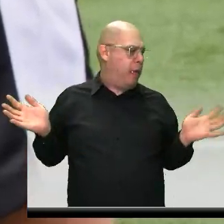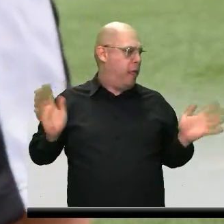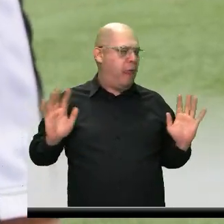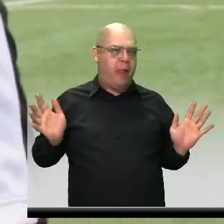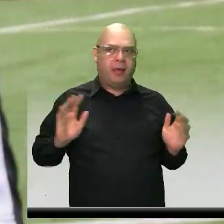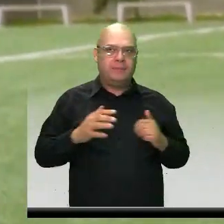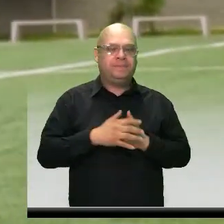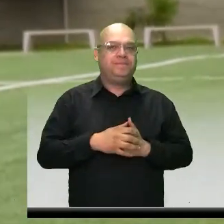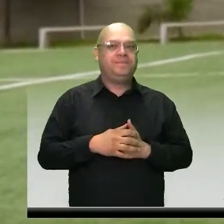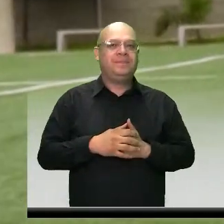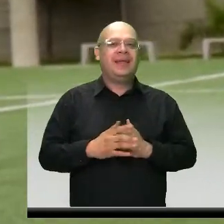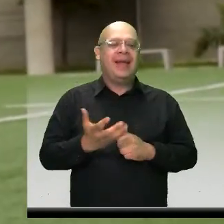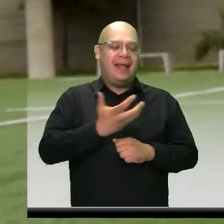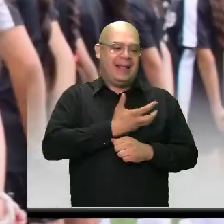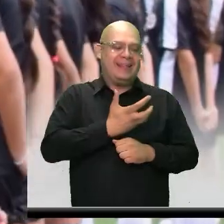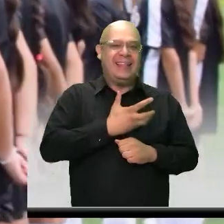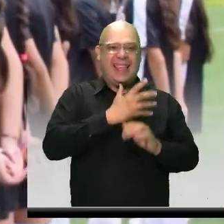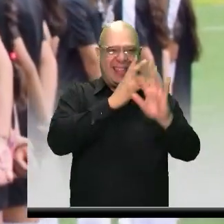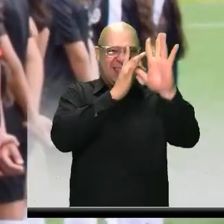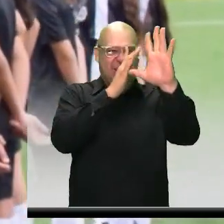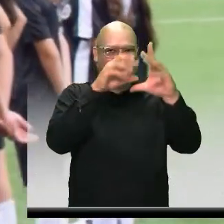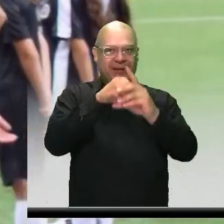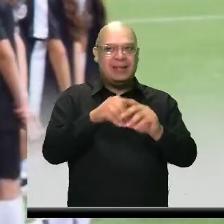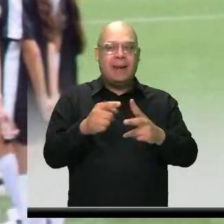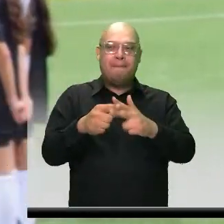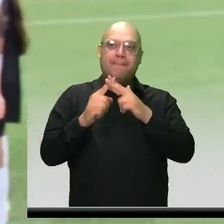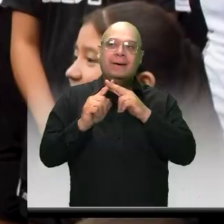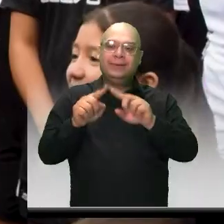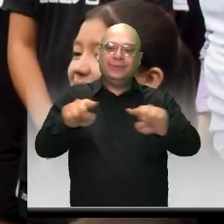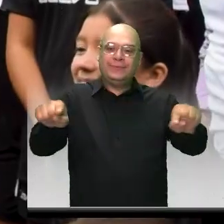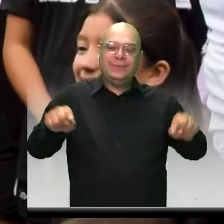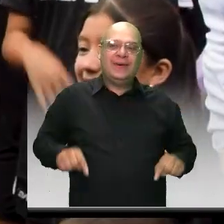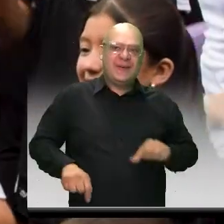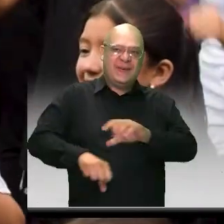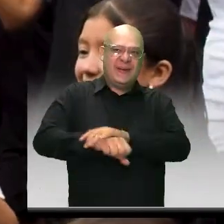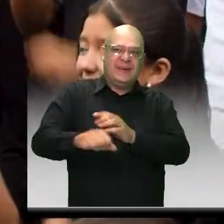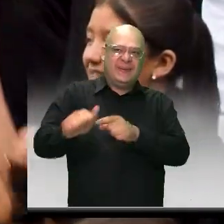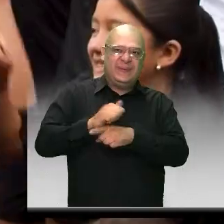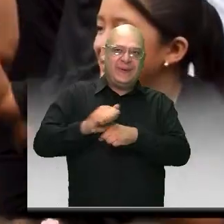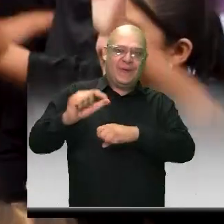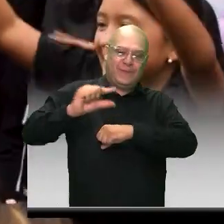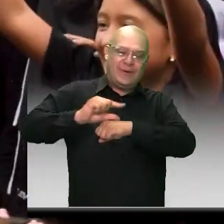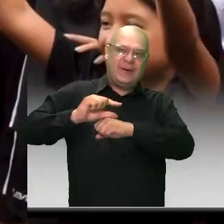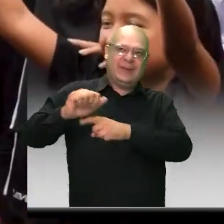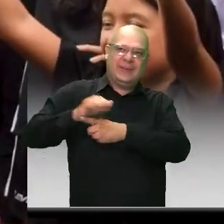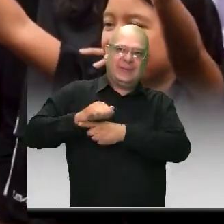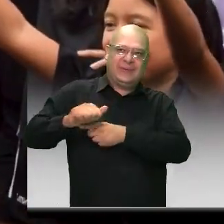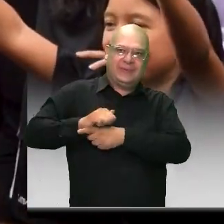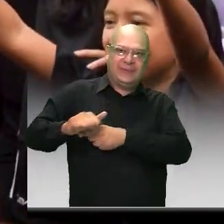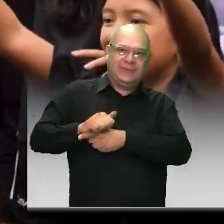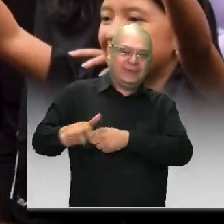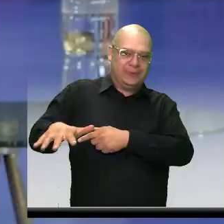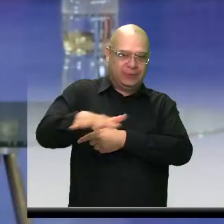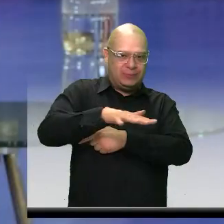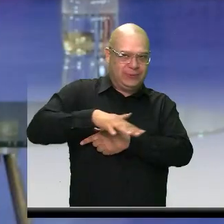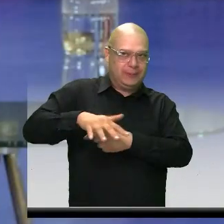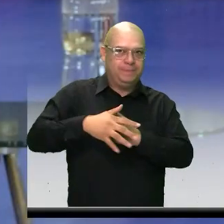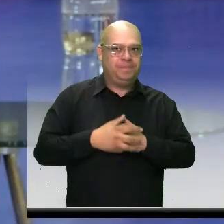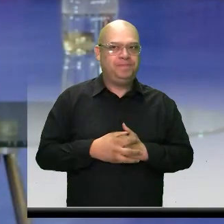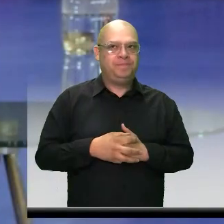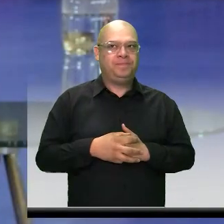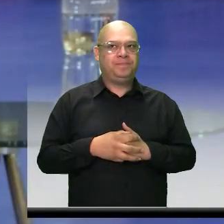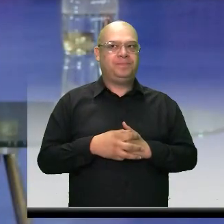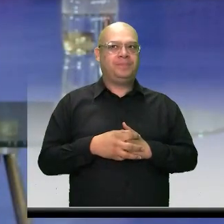alcaldía de Itagüí asimismo prestará las canchas en donde la Fundación llevará a cabo los entrenamientos. Creo que hay muchísimo